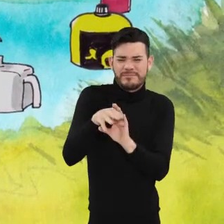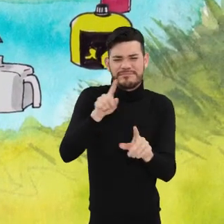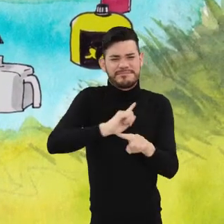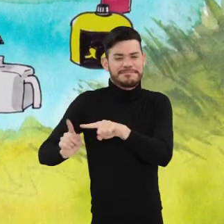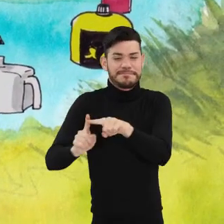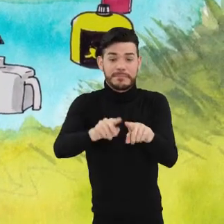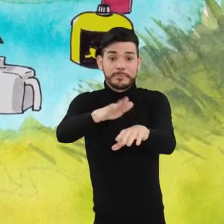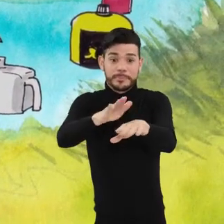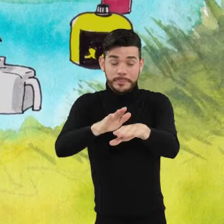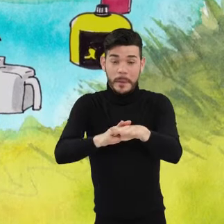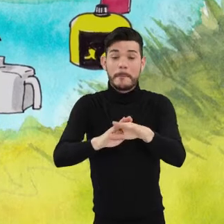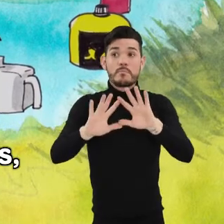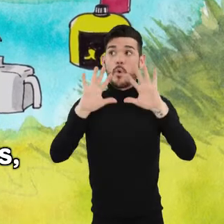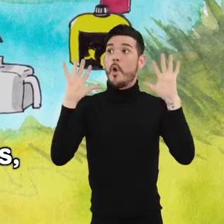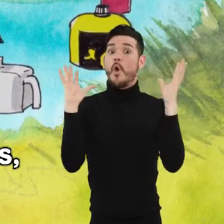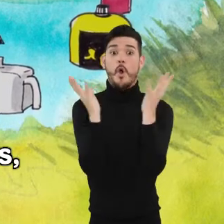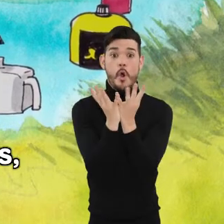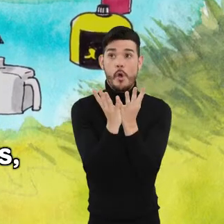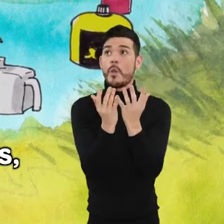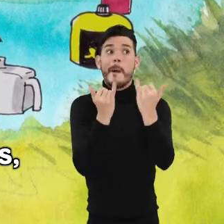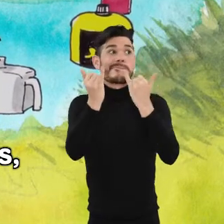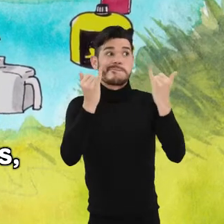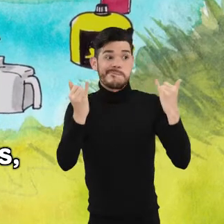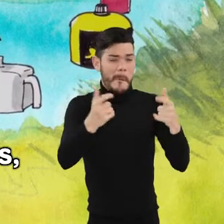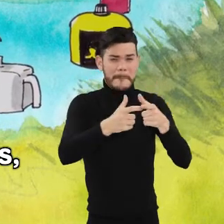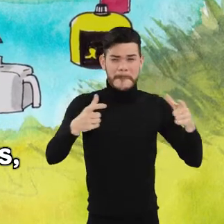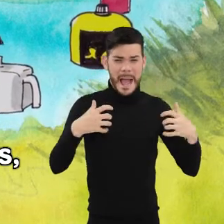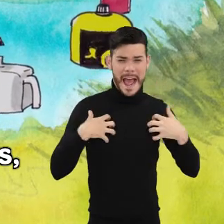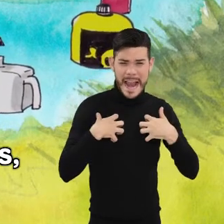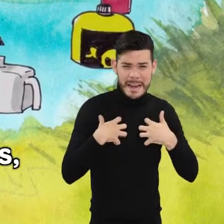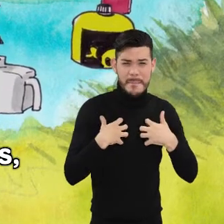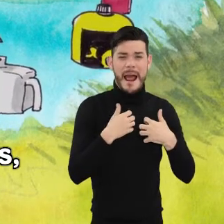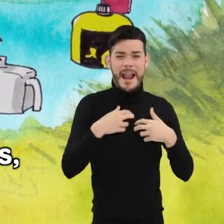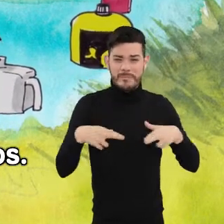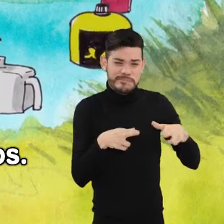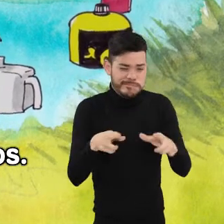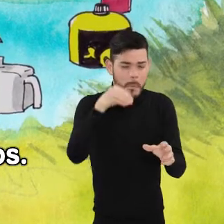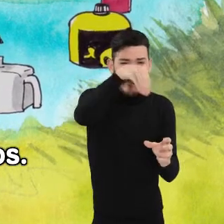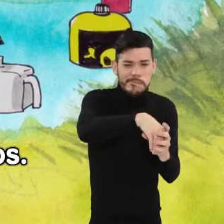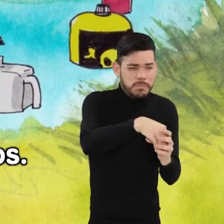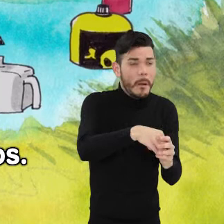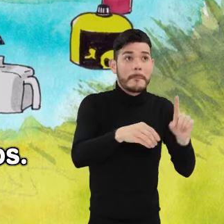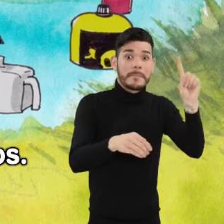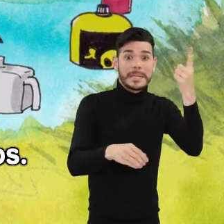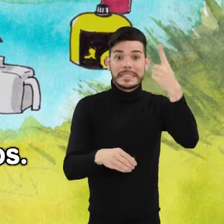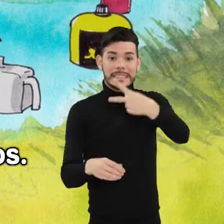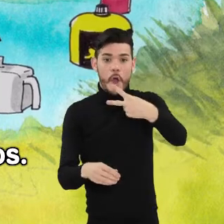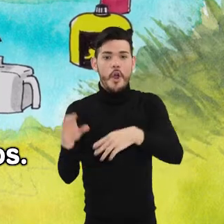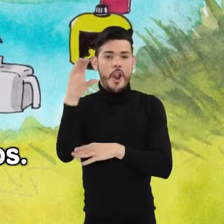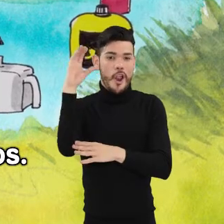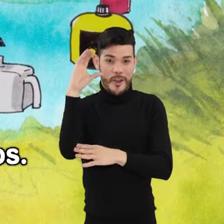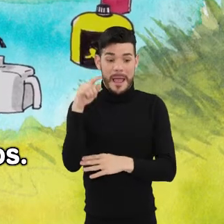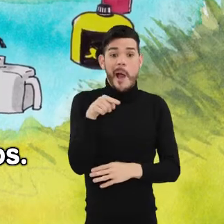es el segundo país con mayor riqueza de especies de agua dulce, particularmente de peces y cangrejos, y la contaminación de un río es una